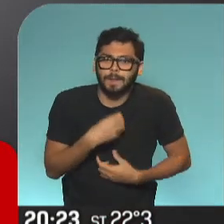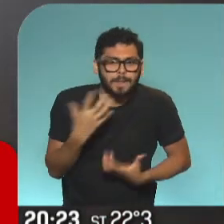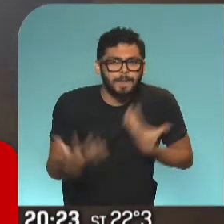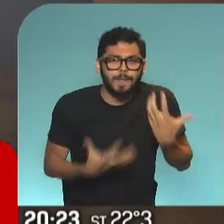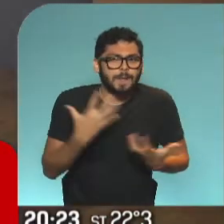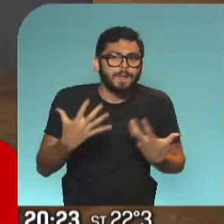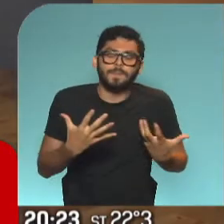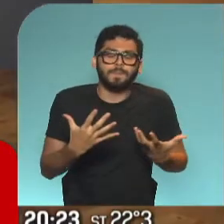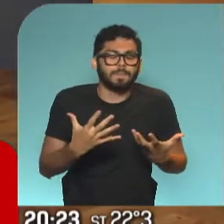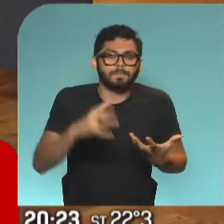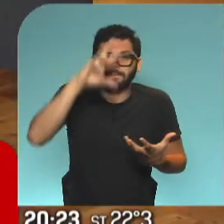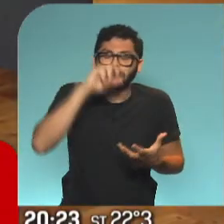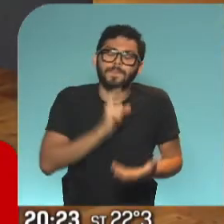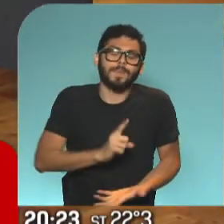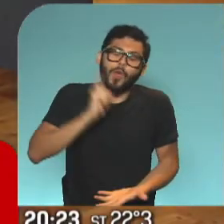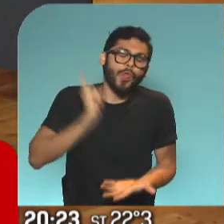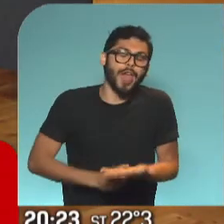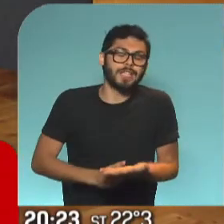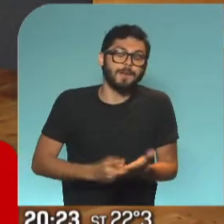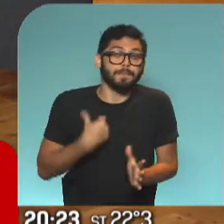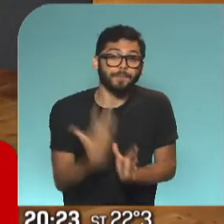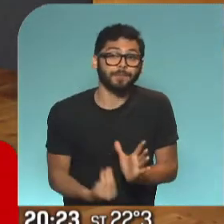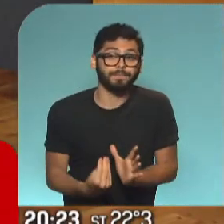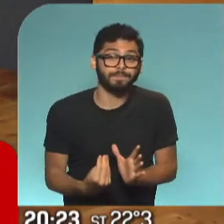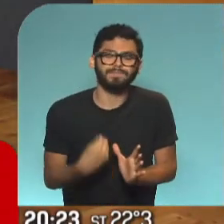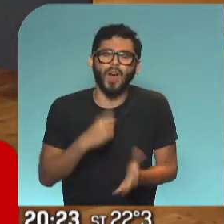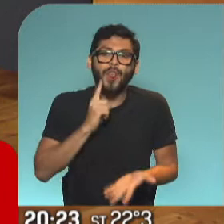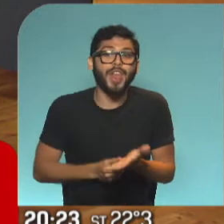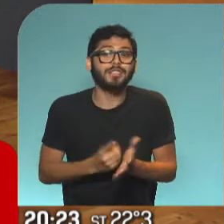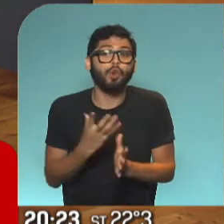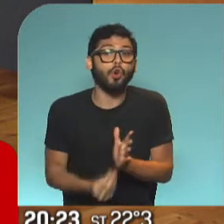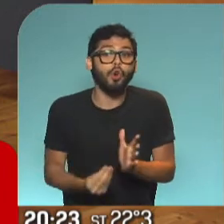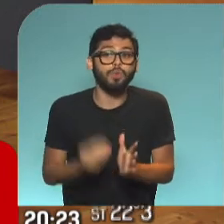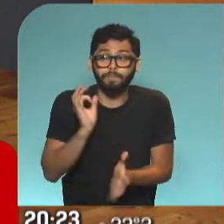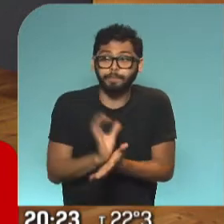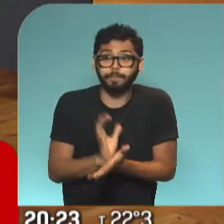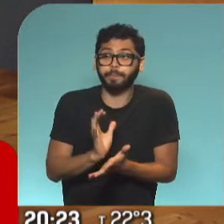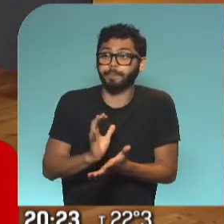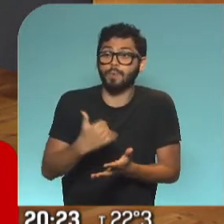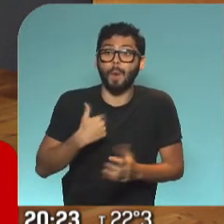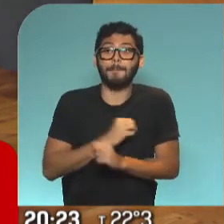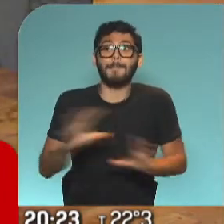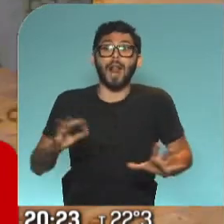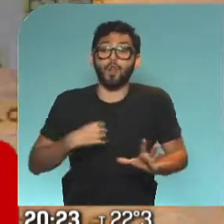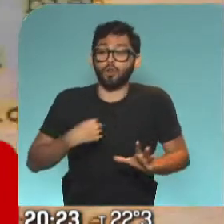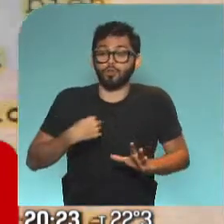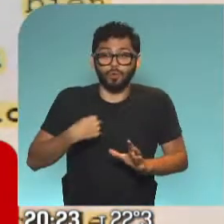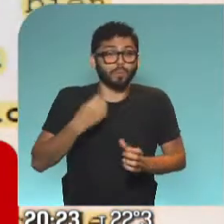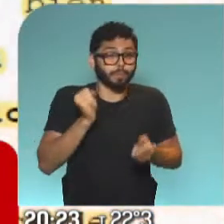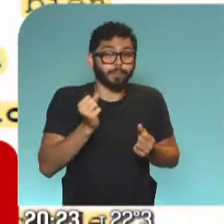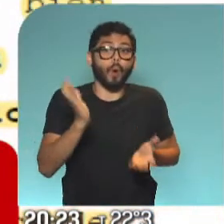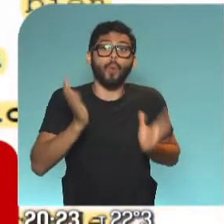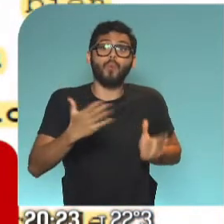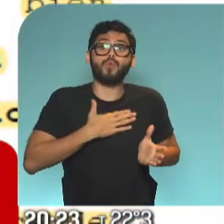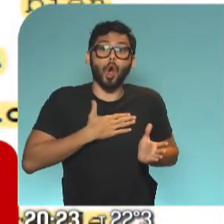llevó a tomar una decisión equivocada. Y esa decisión equivocada no podía victimizarla porque ella era víctima de violencia de